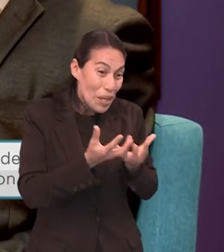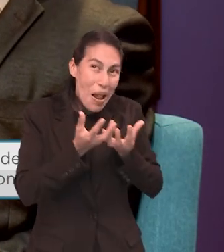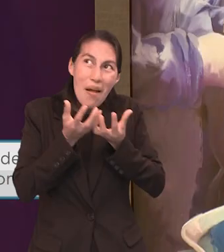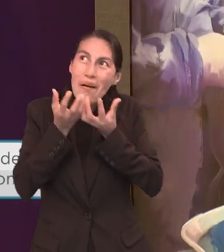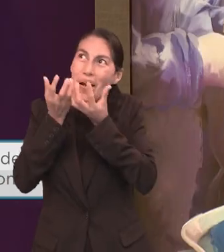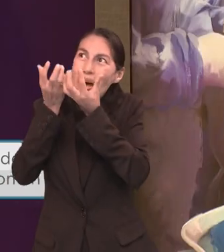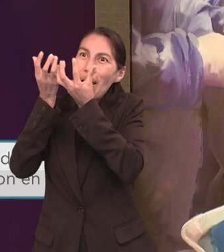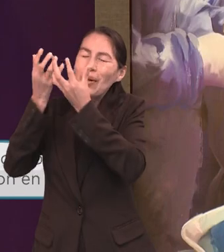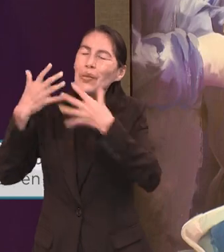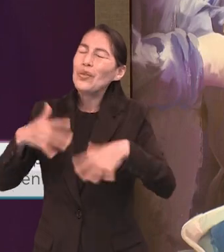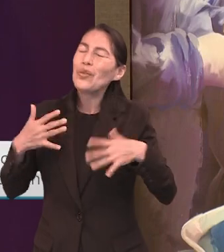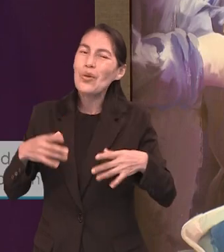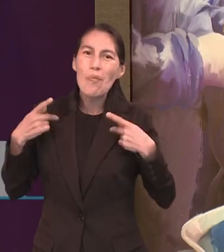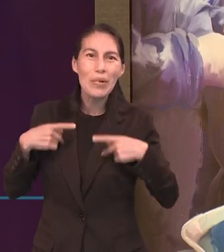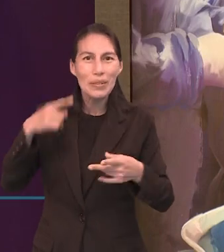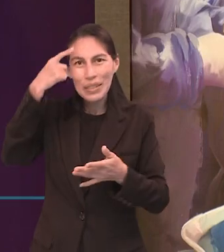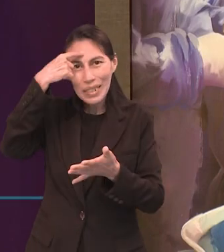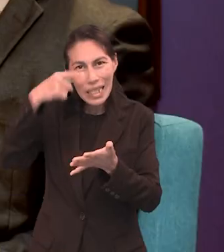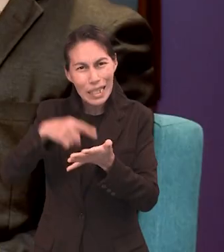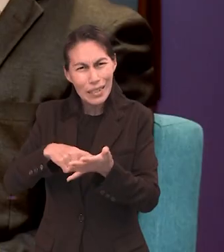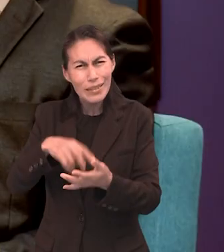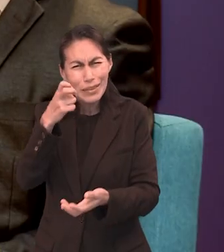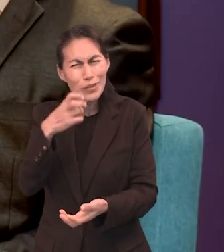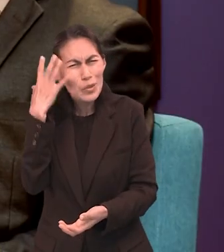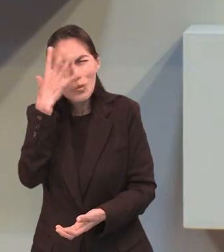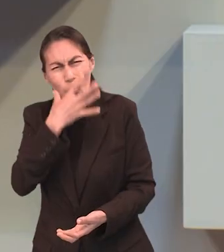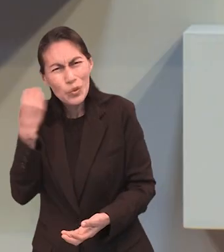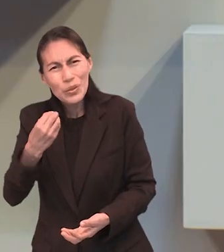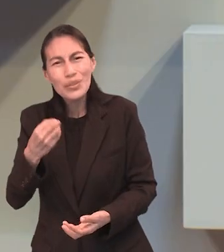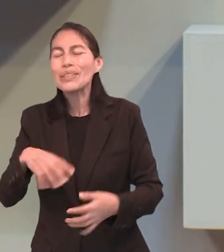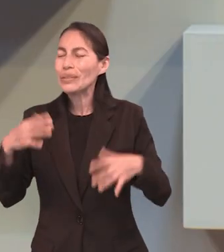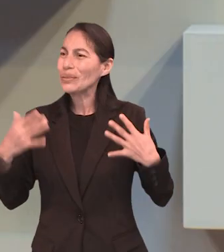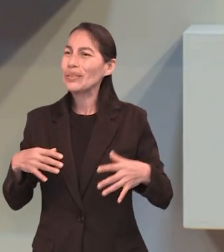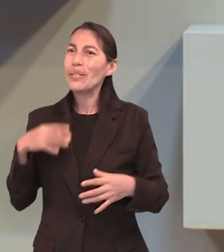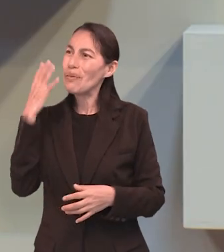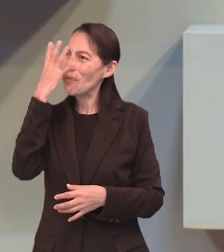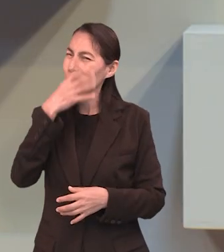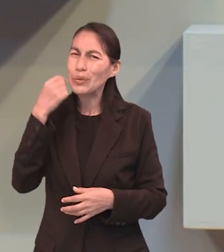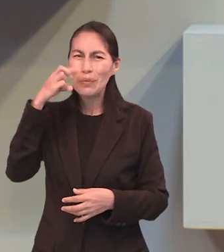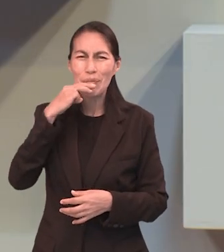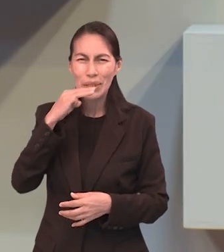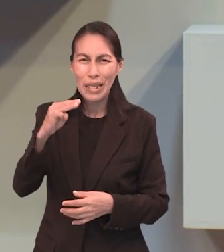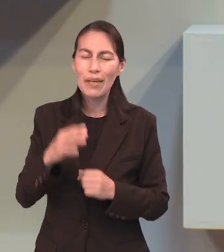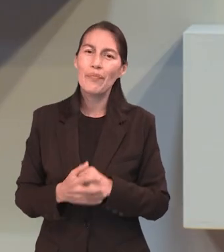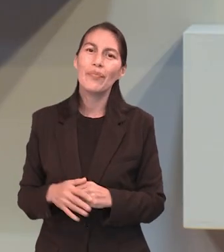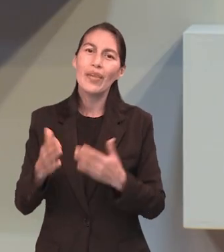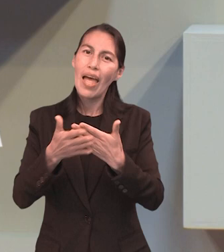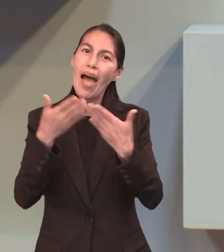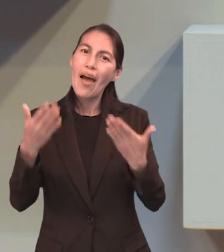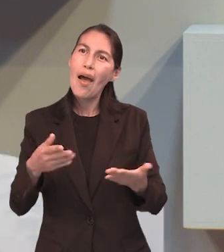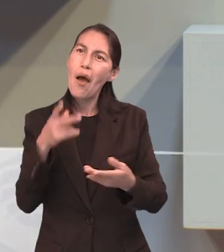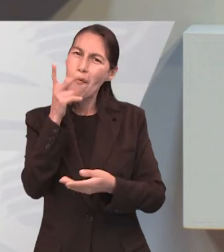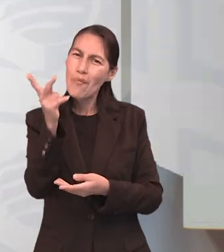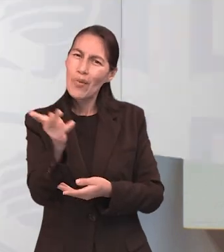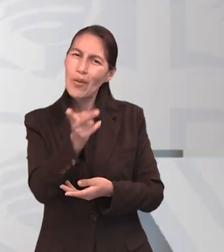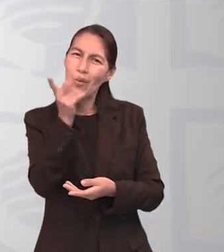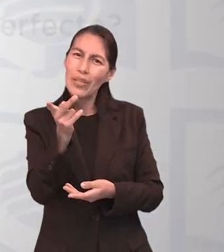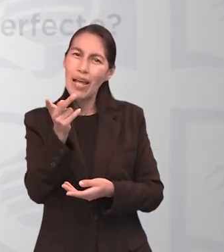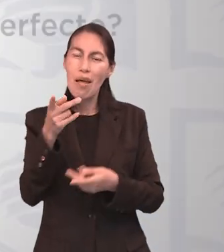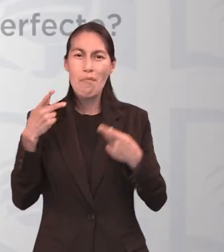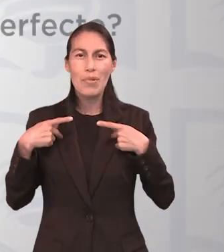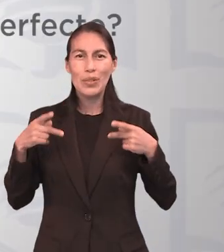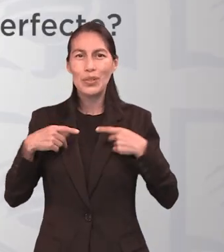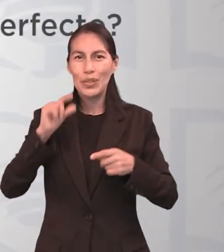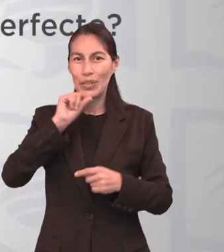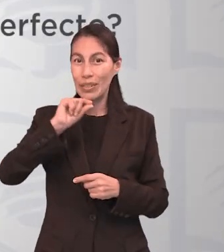personas que creen en él. Qué maravilloso mensaje. Escuchemos ahora al experto para que conteste la pregunta,